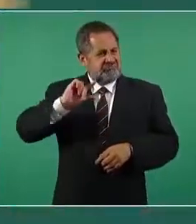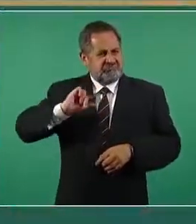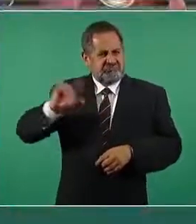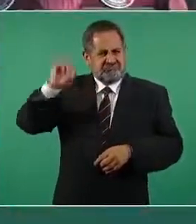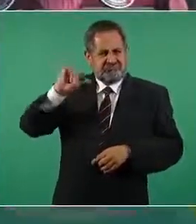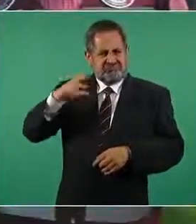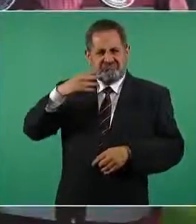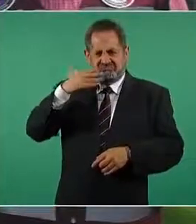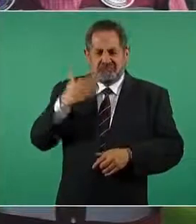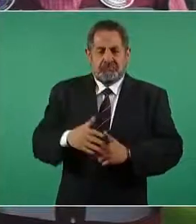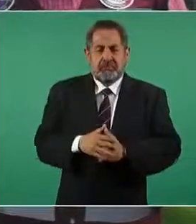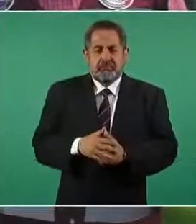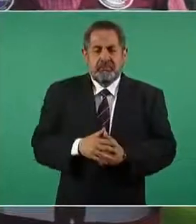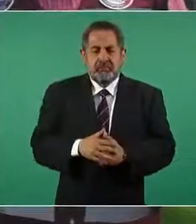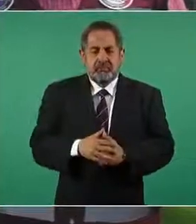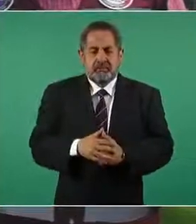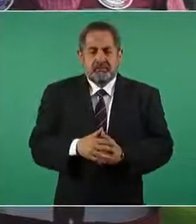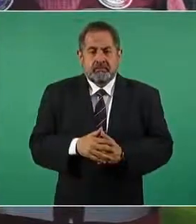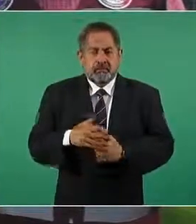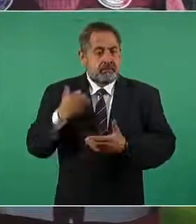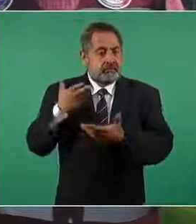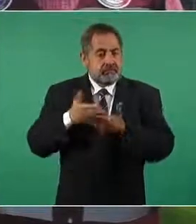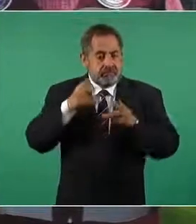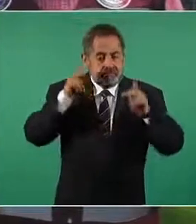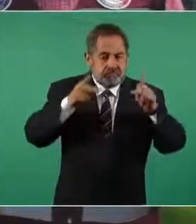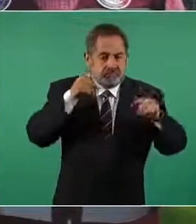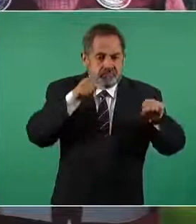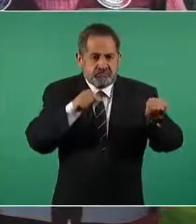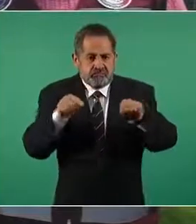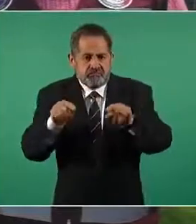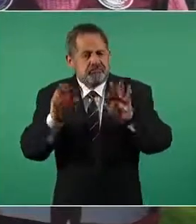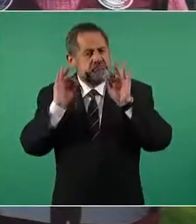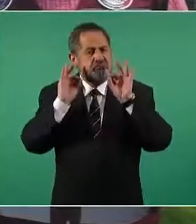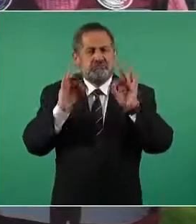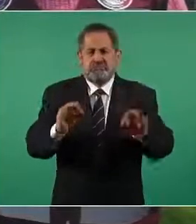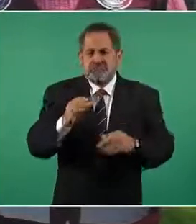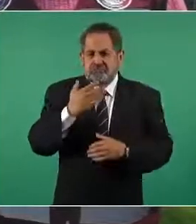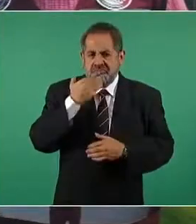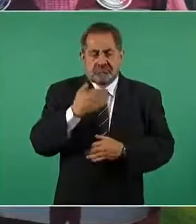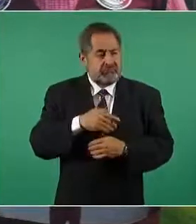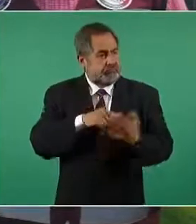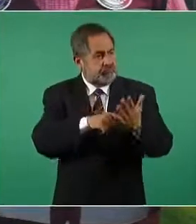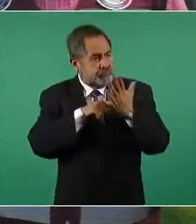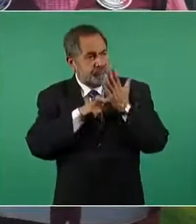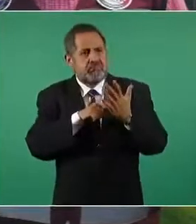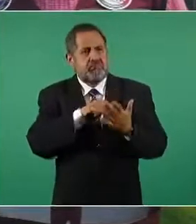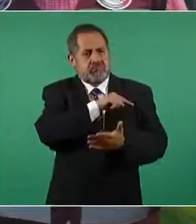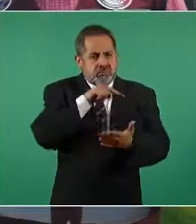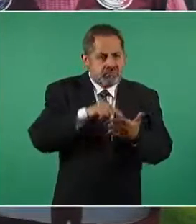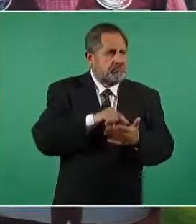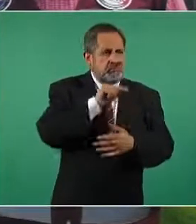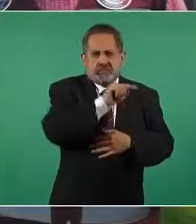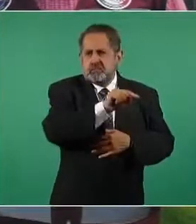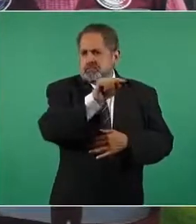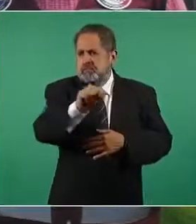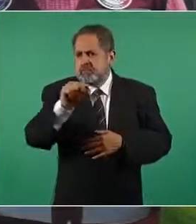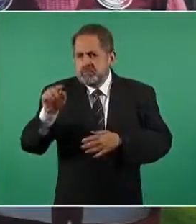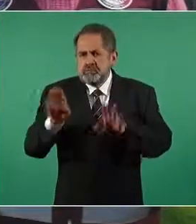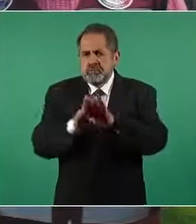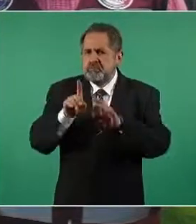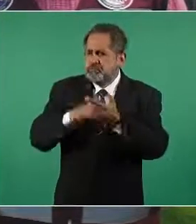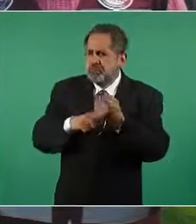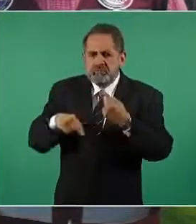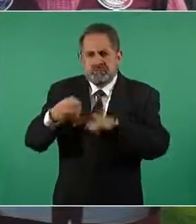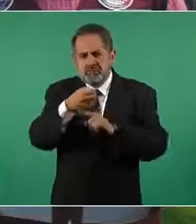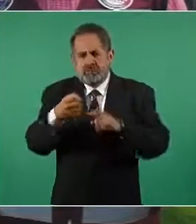la visita la ha sido muy productiva nos enseñaron todas las áreas todo el avance de la obra